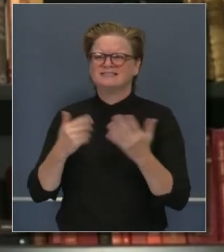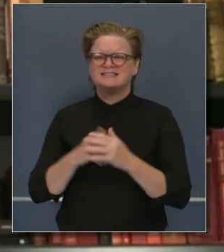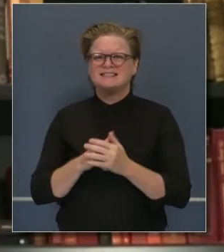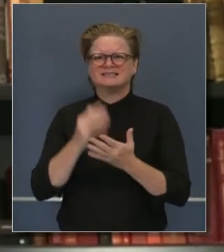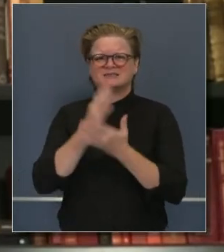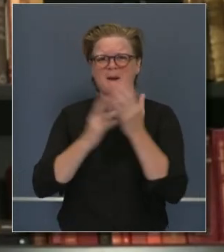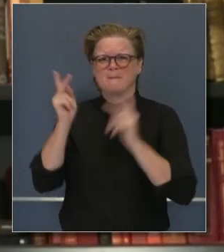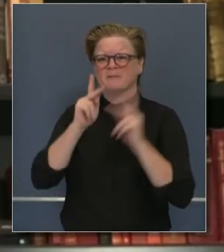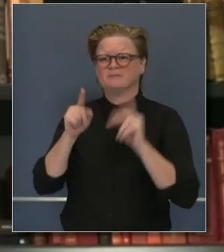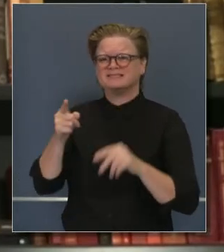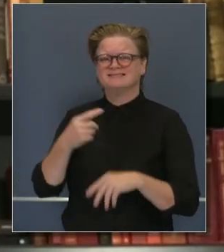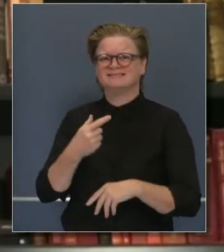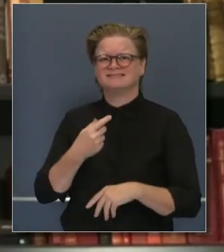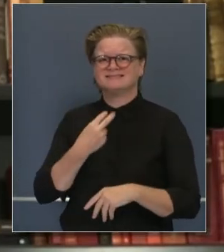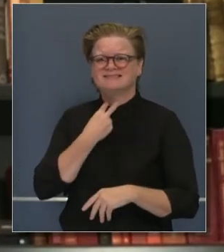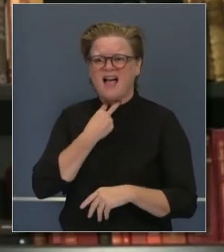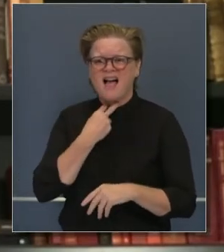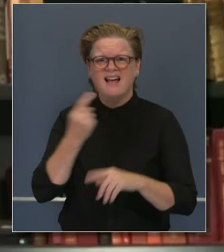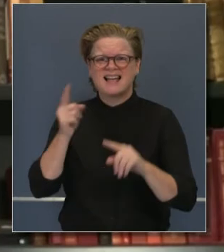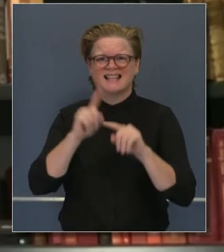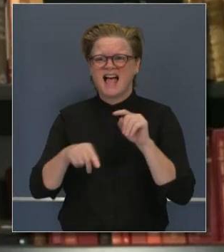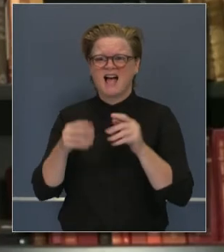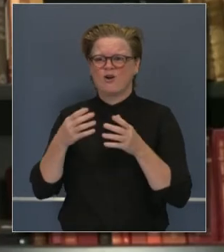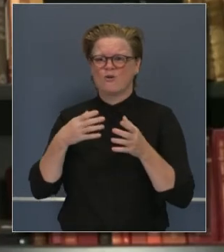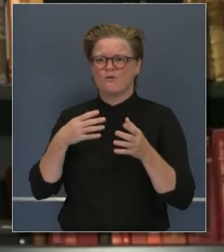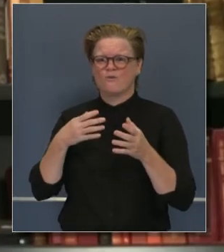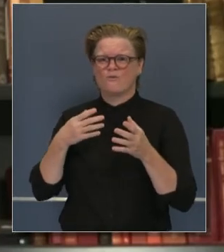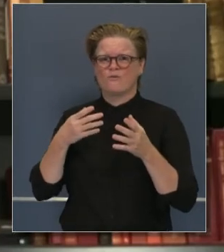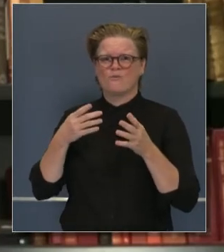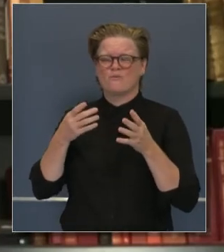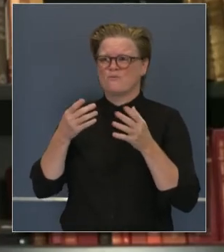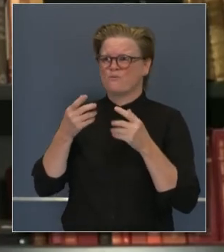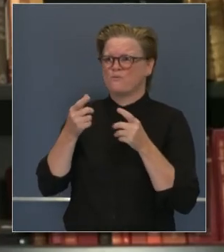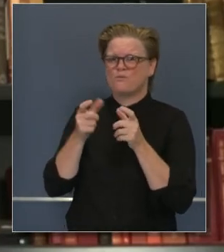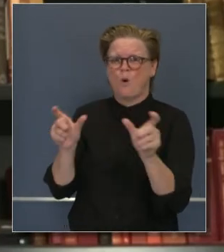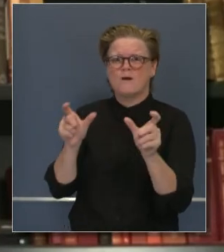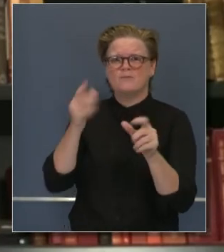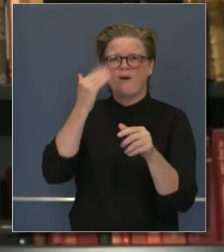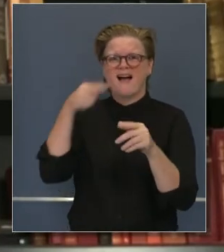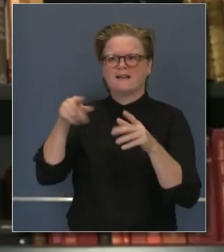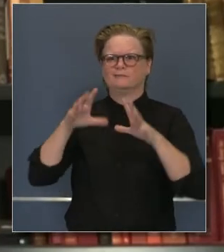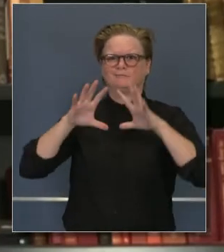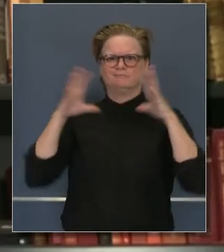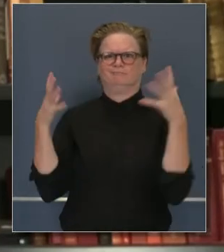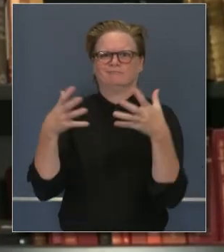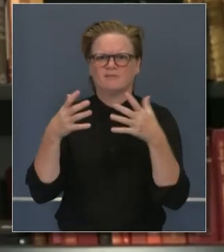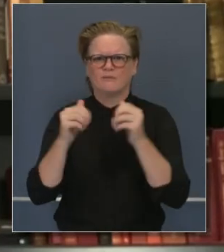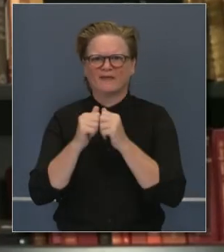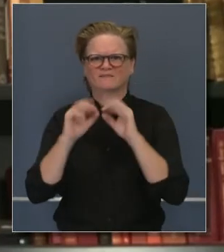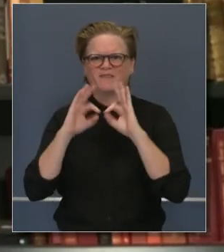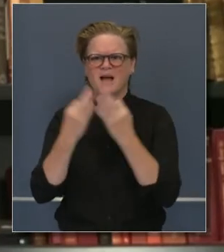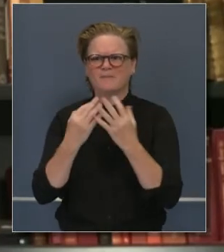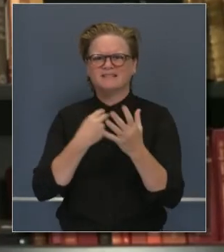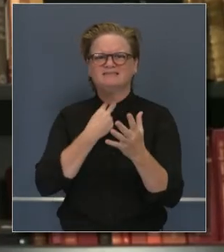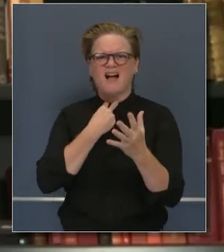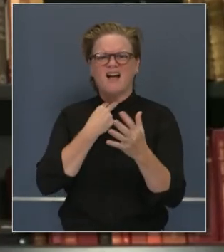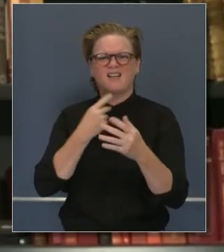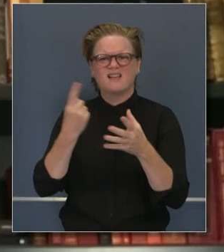seres queridos que tal vez dependen de ellos para recibir cuidado. Sin embargo, estamos